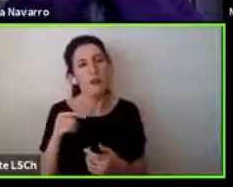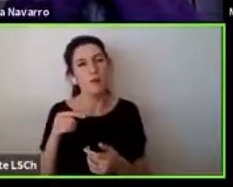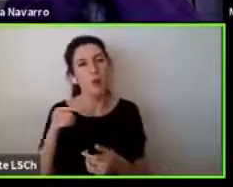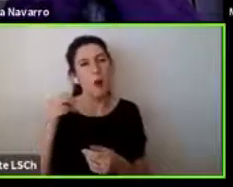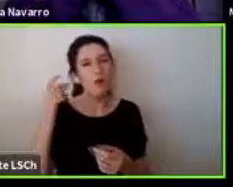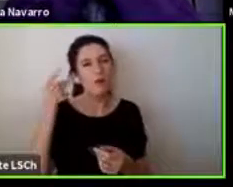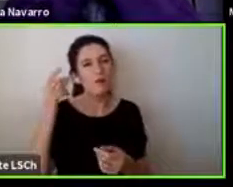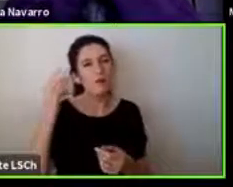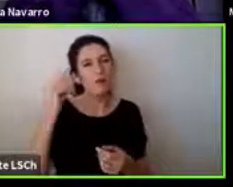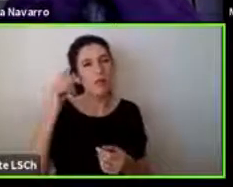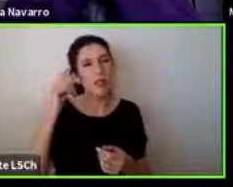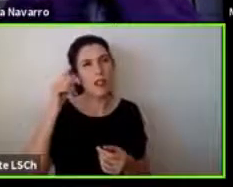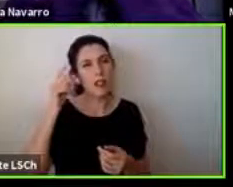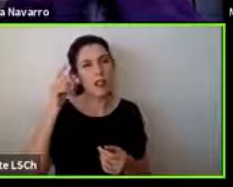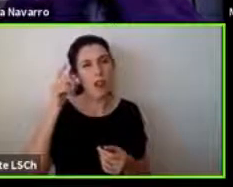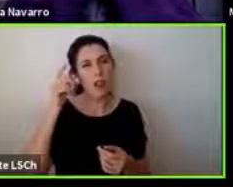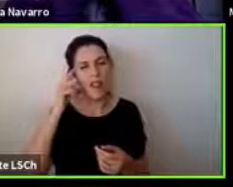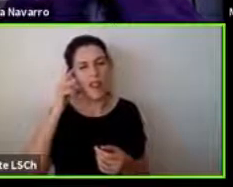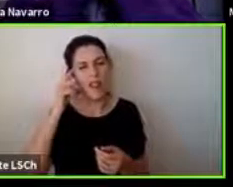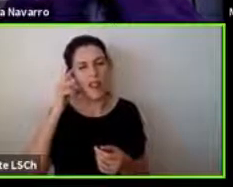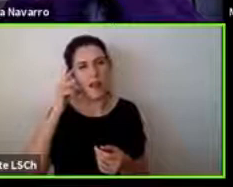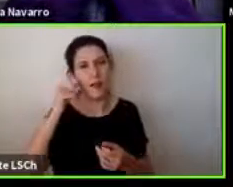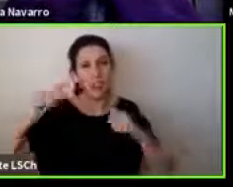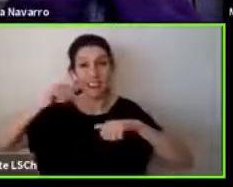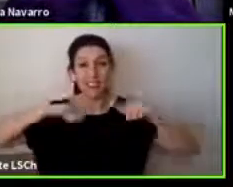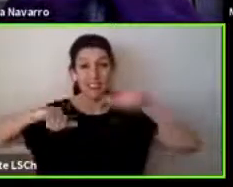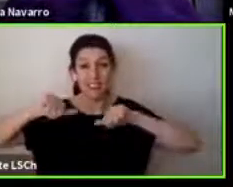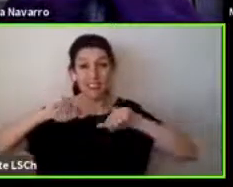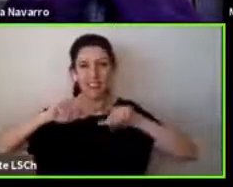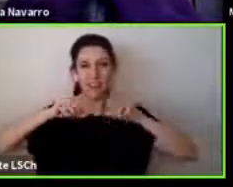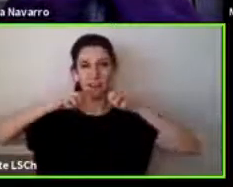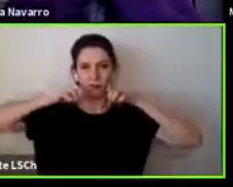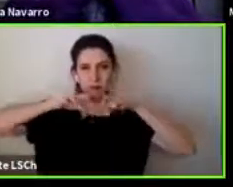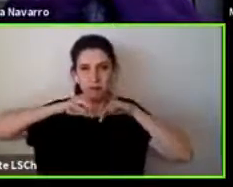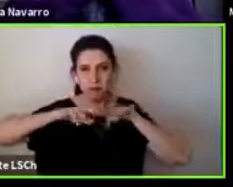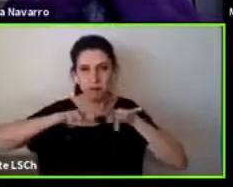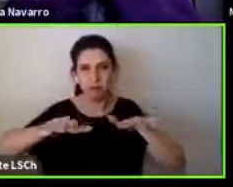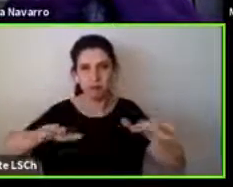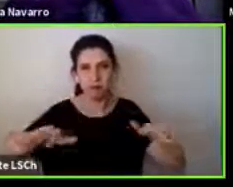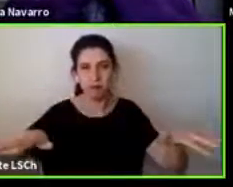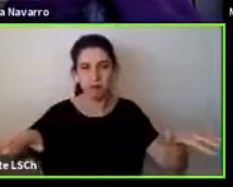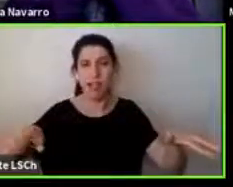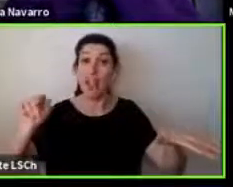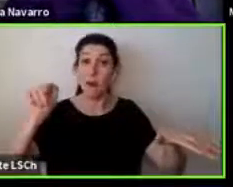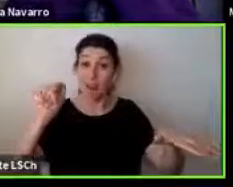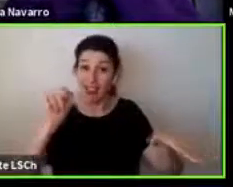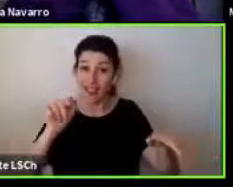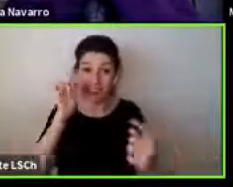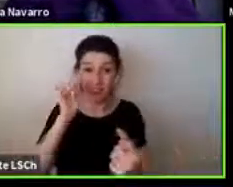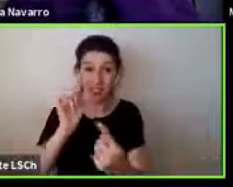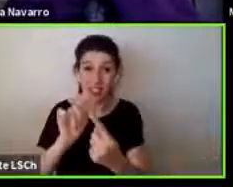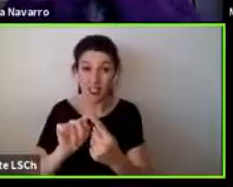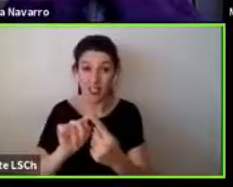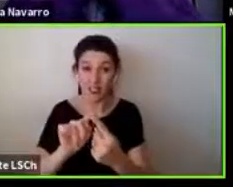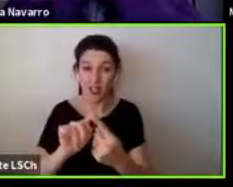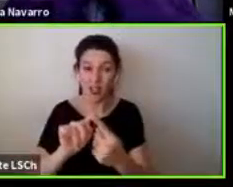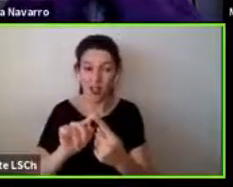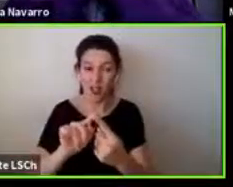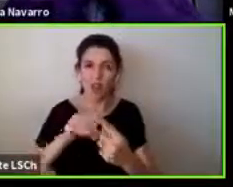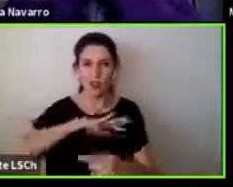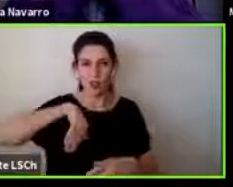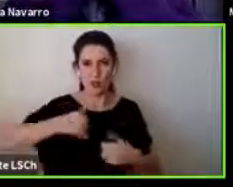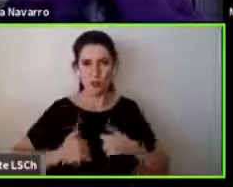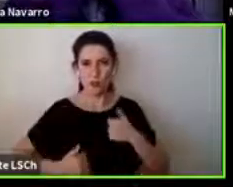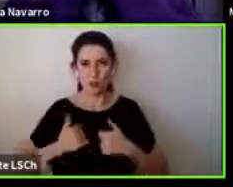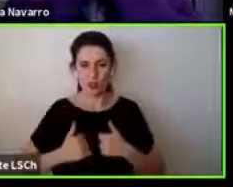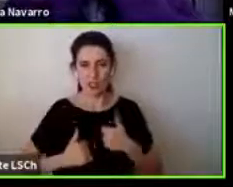tiene difundir la ciencia y que para difundir la ciencia los profesionales que trabajamos en esto tenemos la responsabilidad